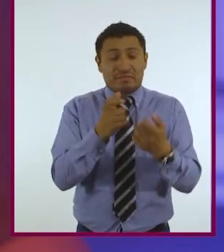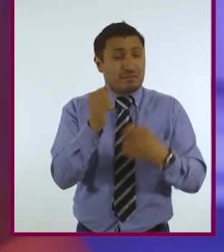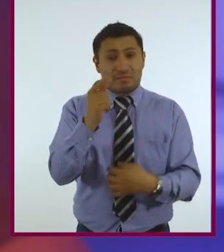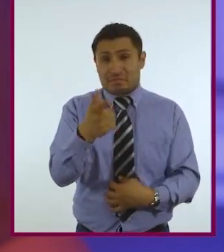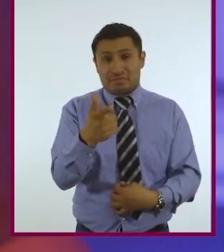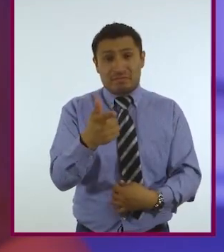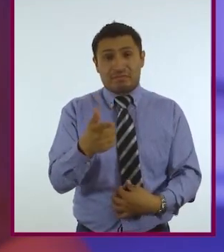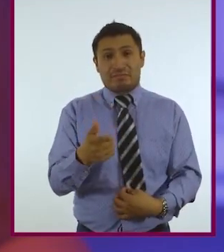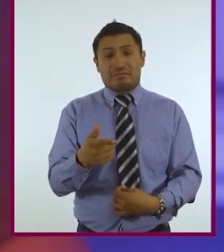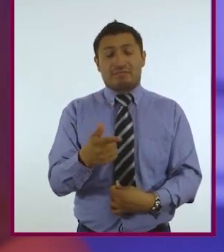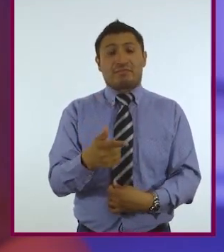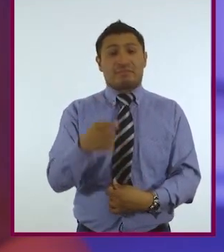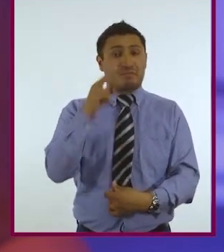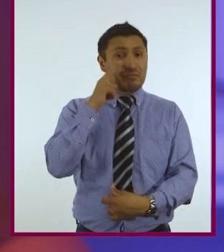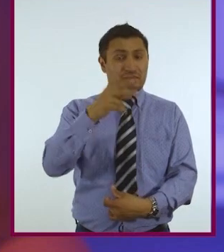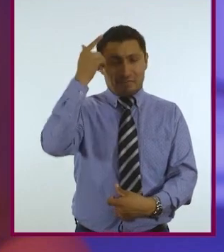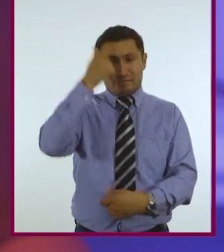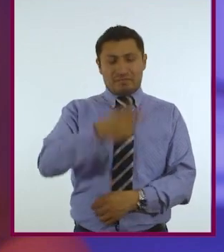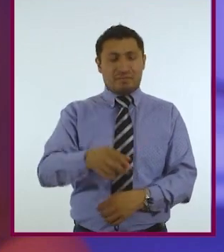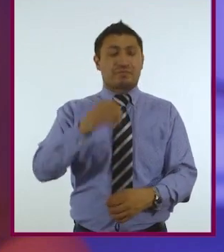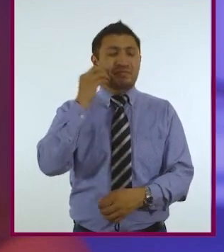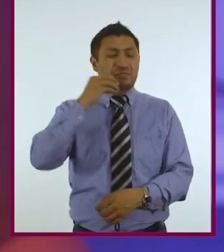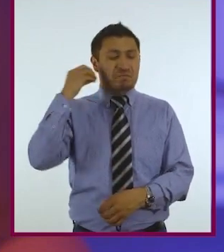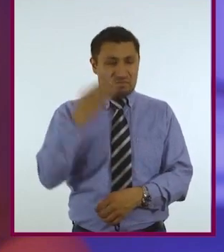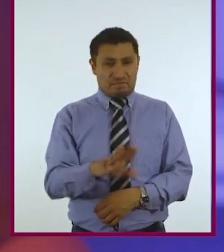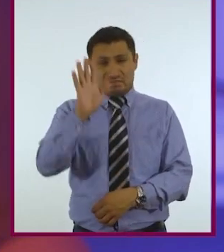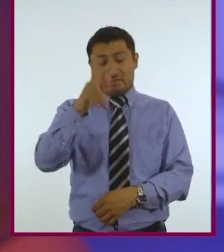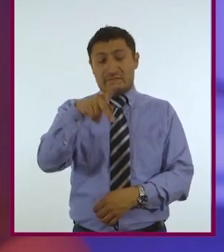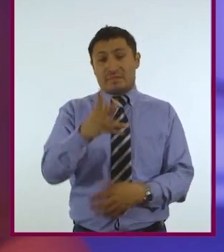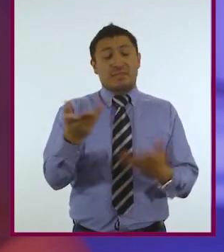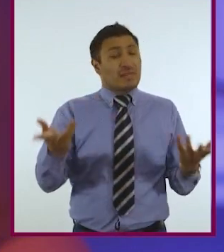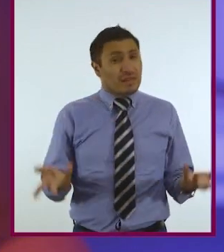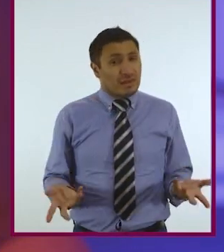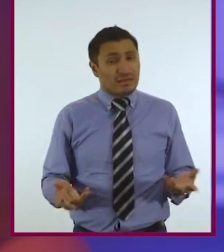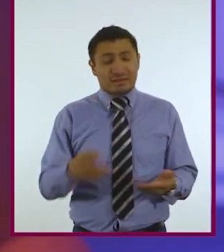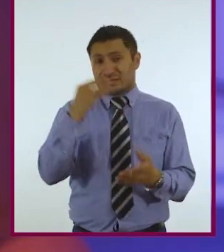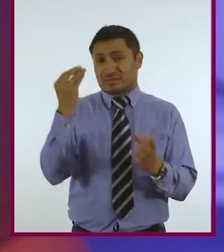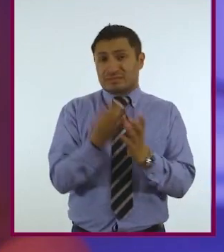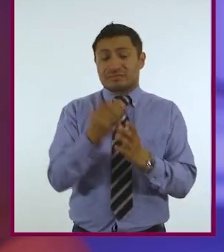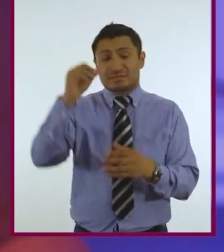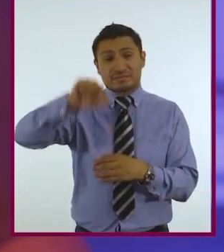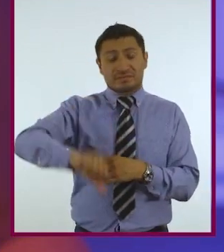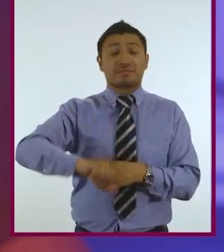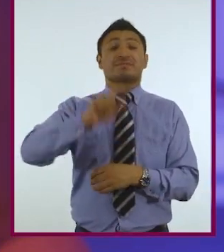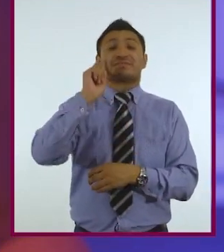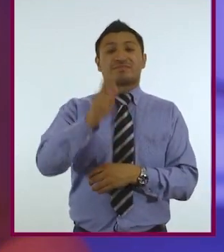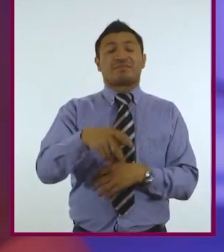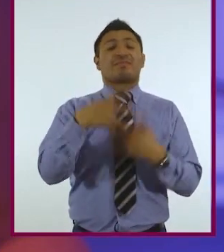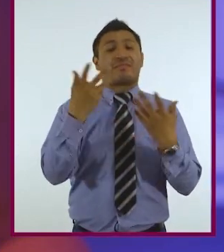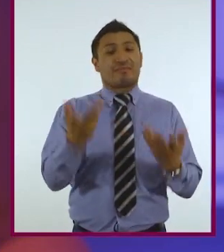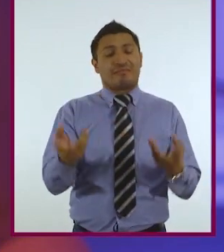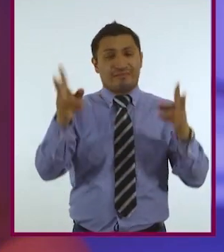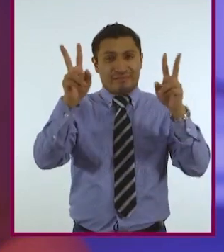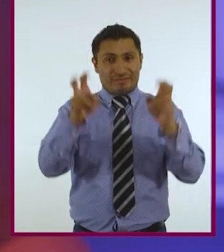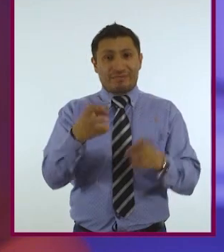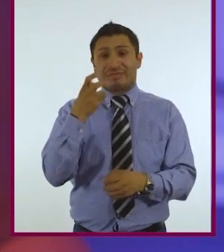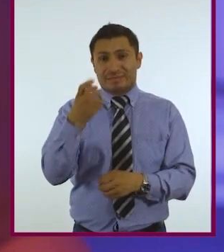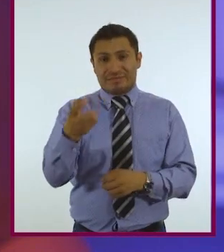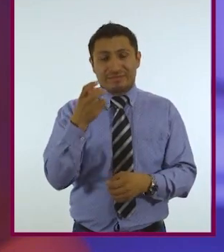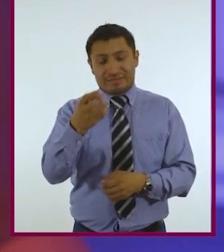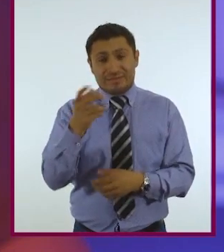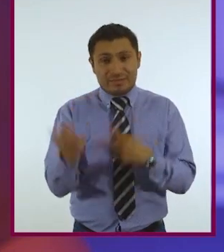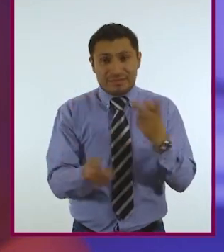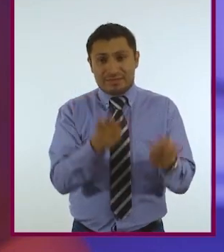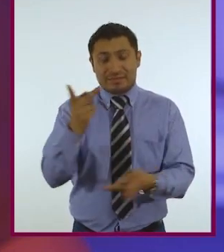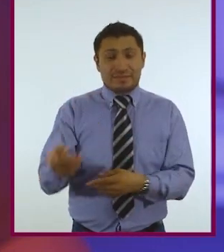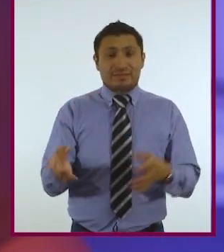así? Tener visión nocturna suena muy padre, pero ¿a costo de qué? Nuestro programa de hoy trata precisamente sobre este tipo de cuestionamientos